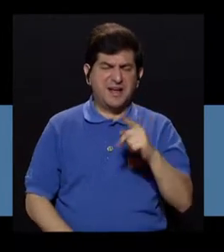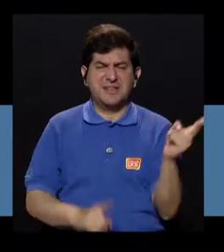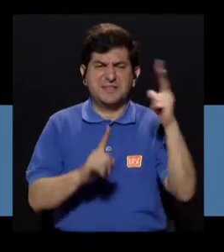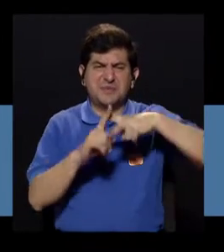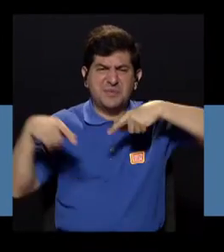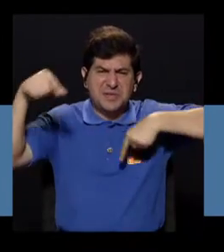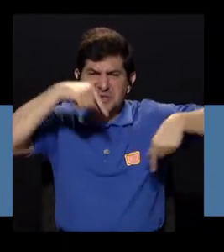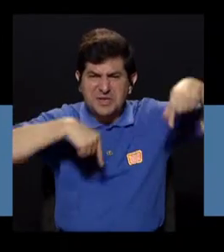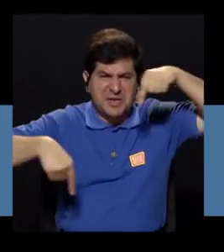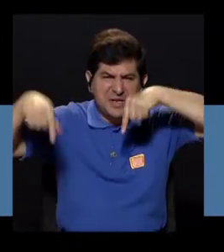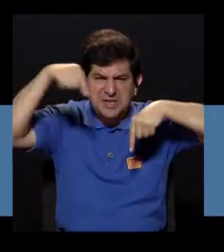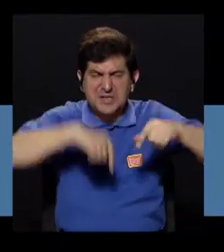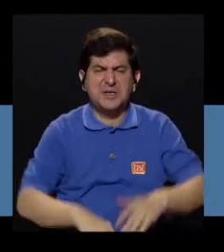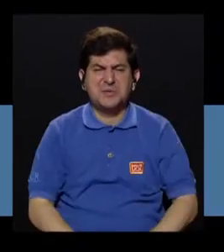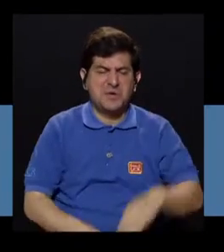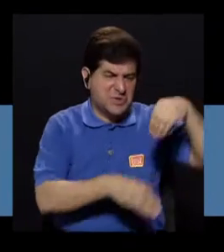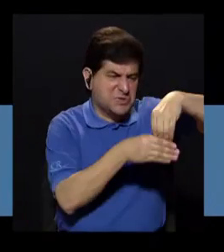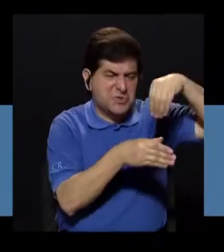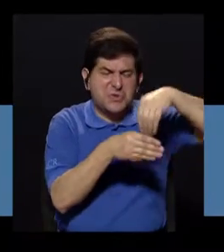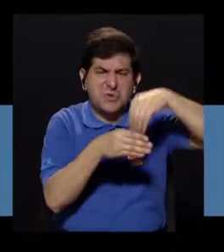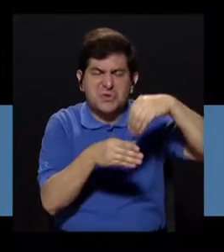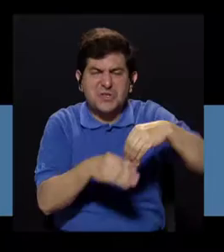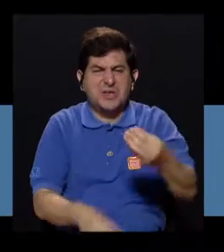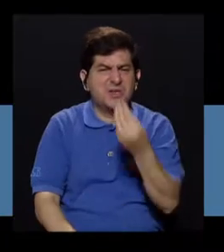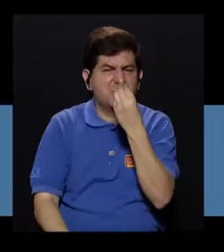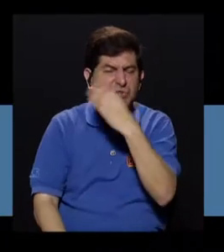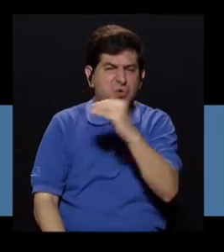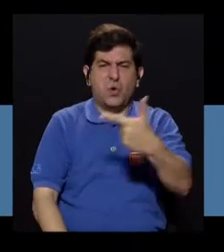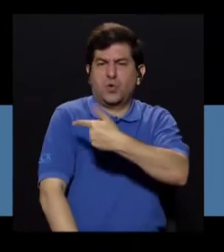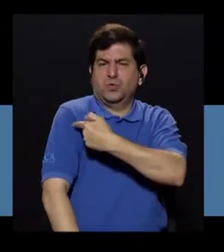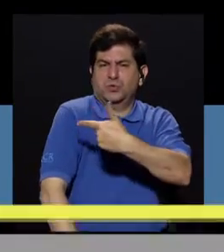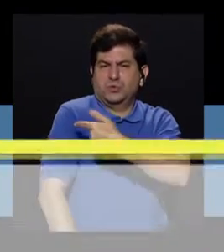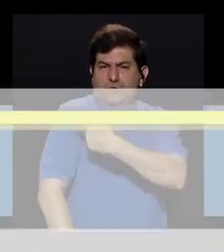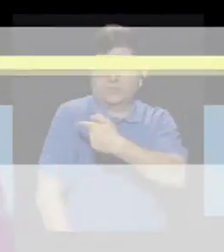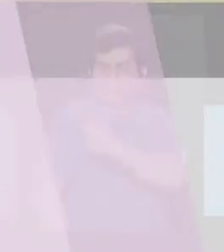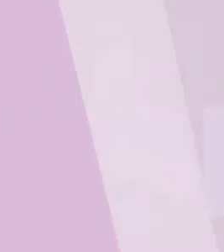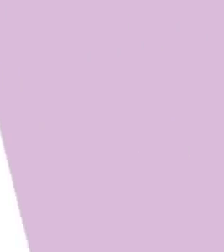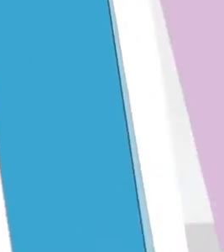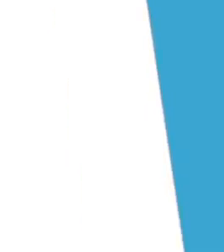los químicos o las cosas que les ponen a los alimentos o lo que les inyectan.